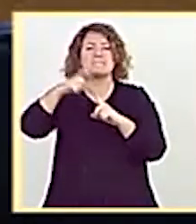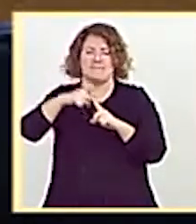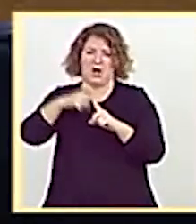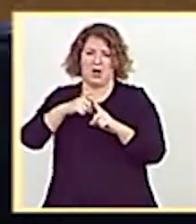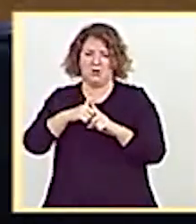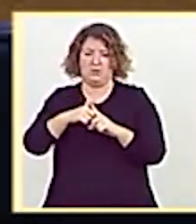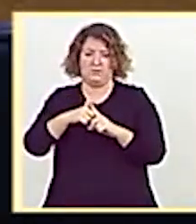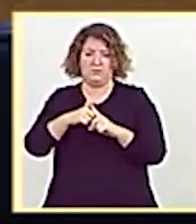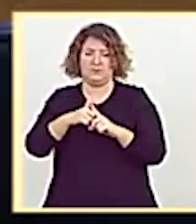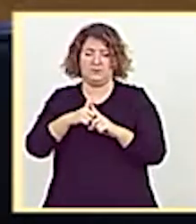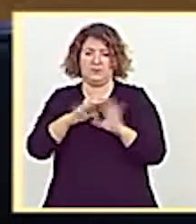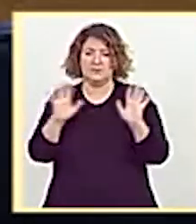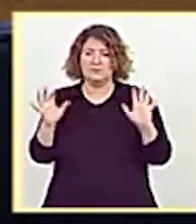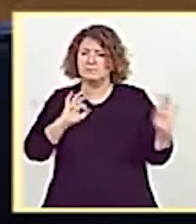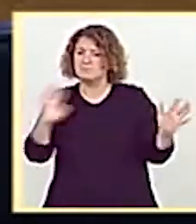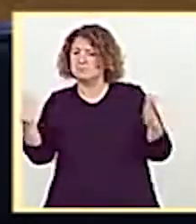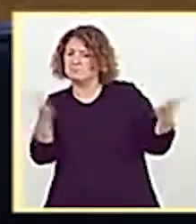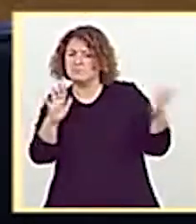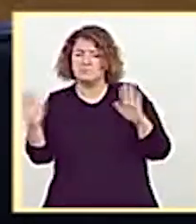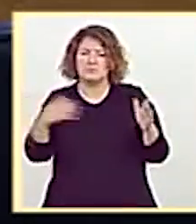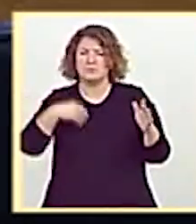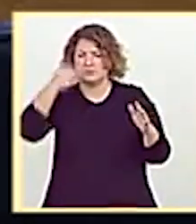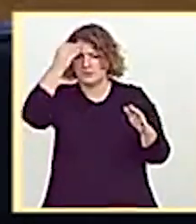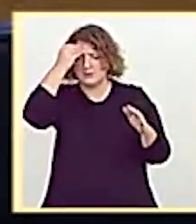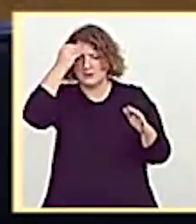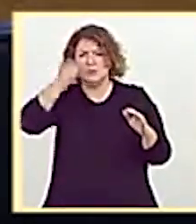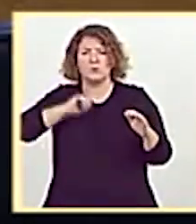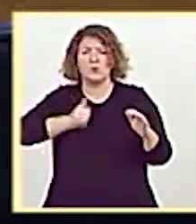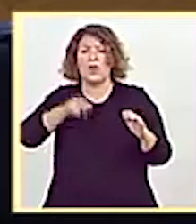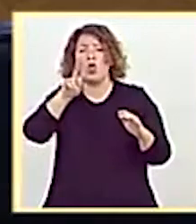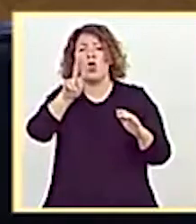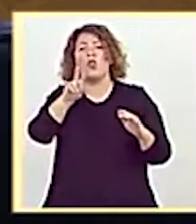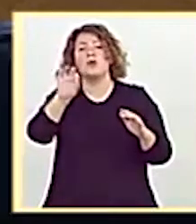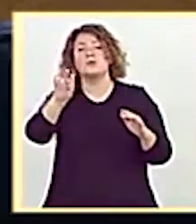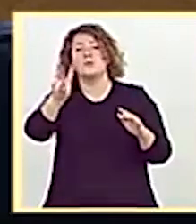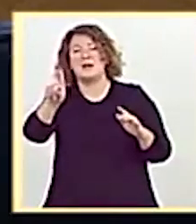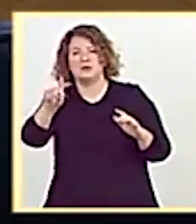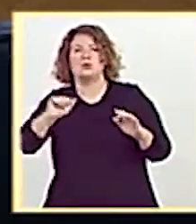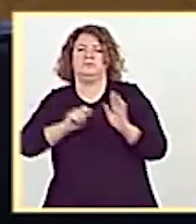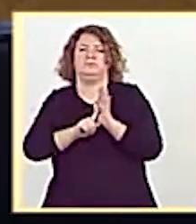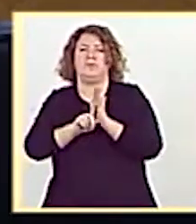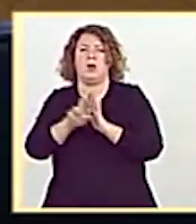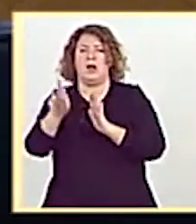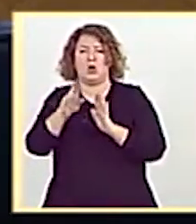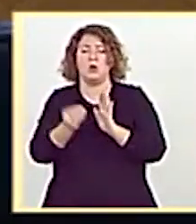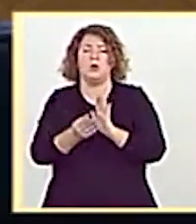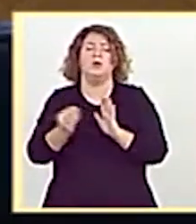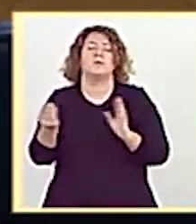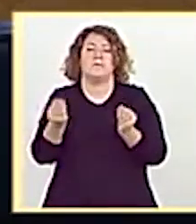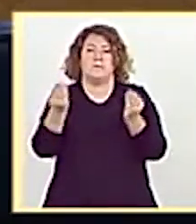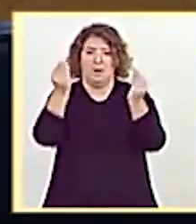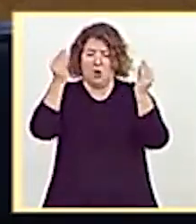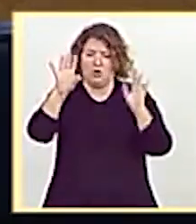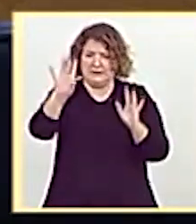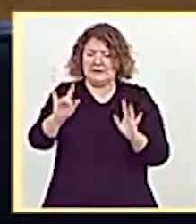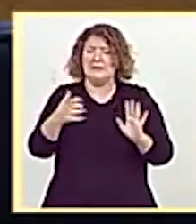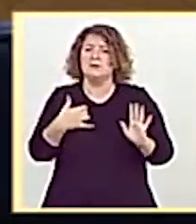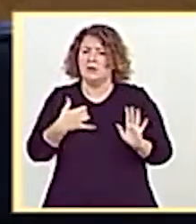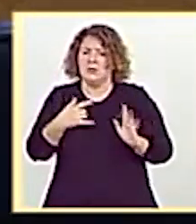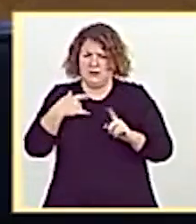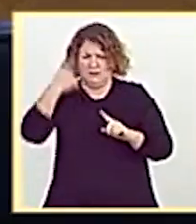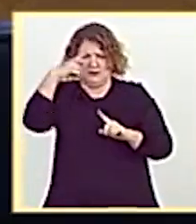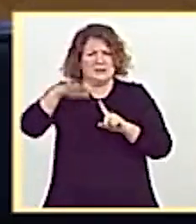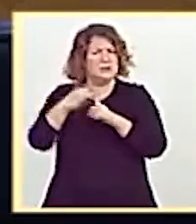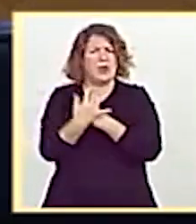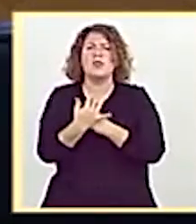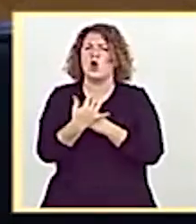mantiene hasta ahora y que, prevemos, se intensificará en 2021. Pero está claro que la situación es muy cambiante, que se están tomando medidas